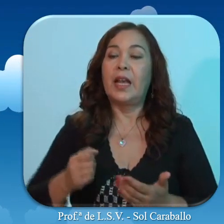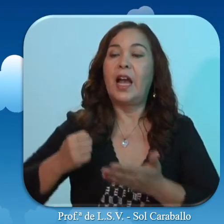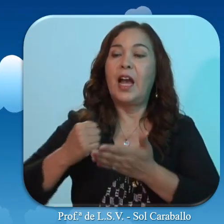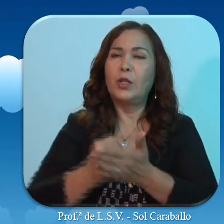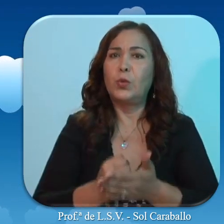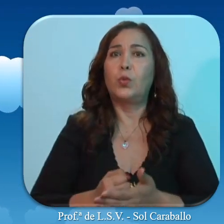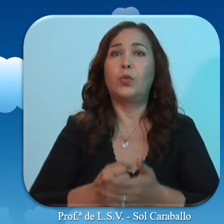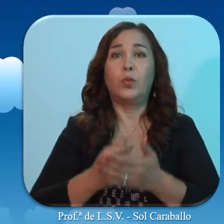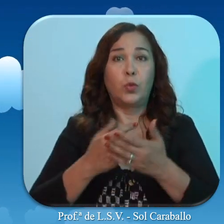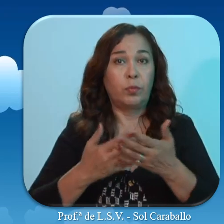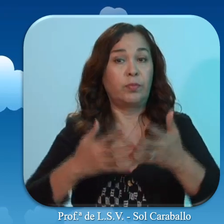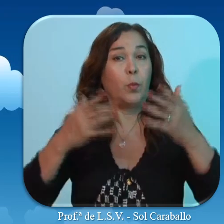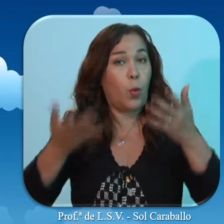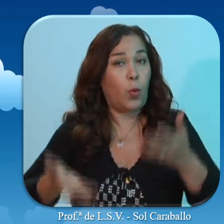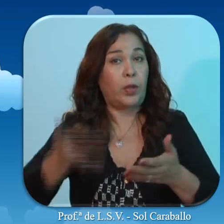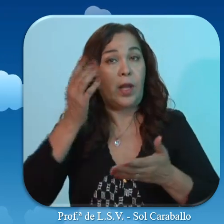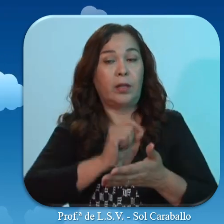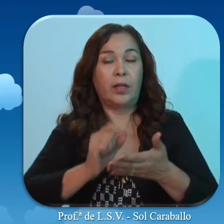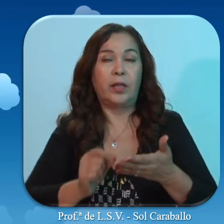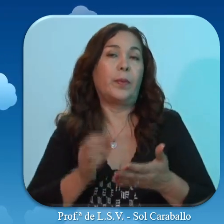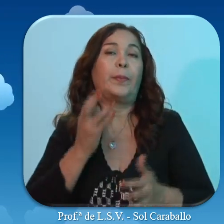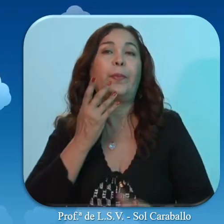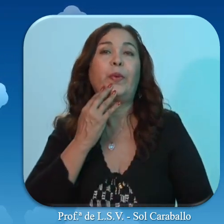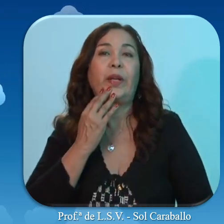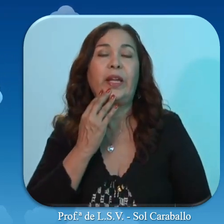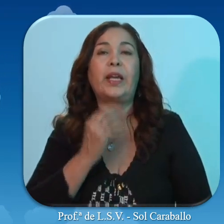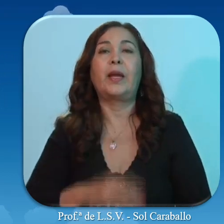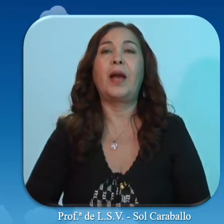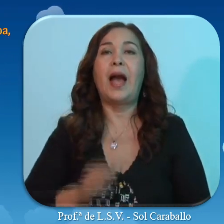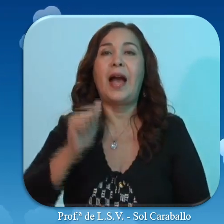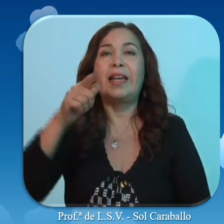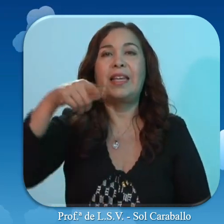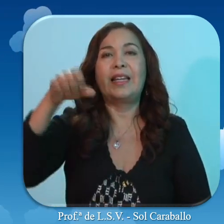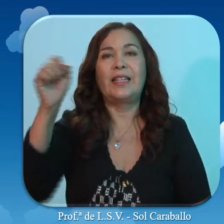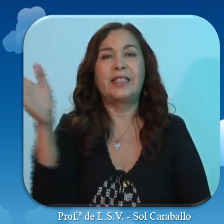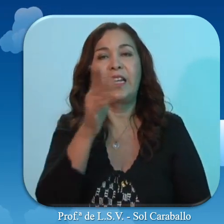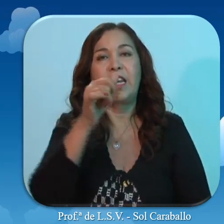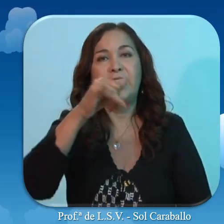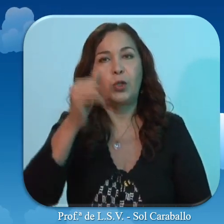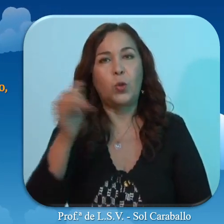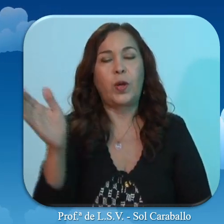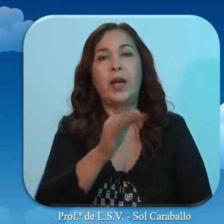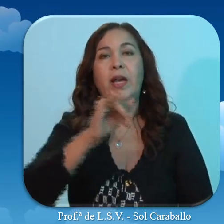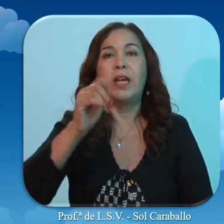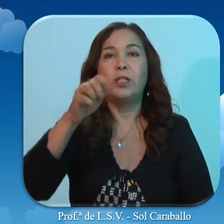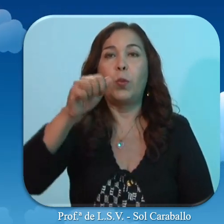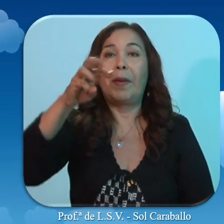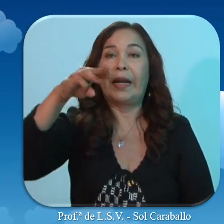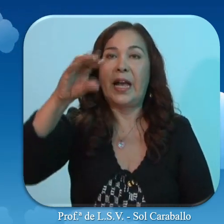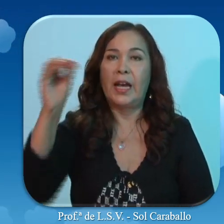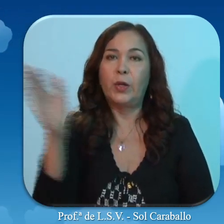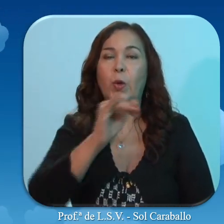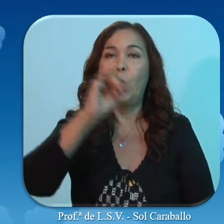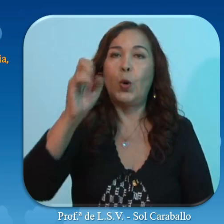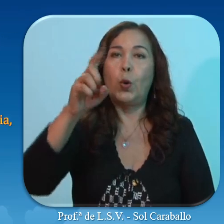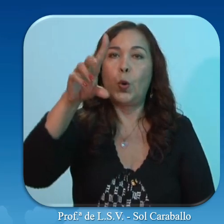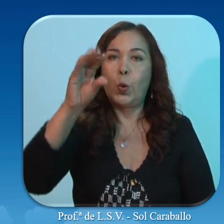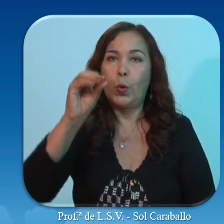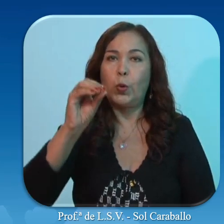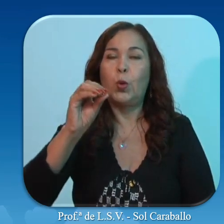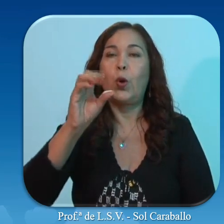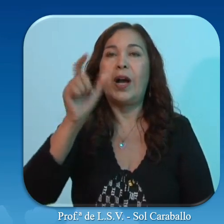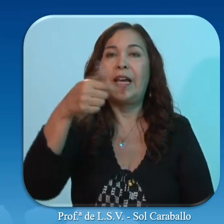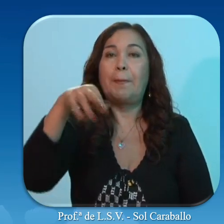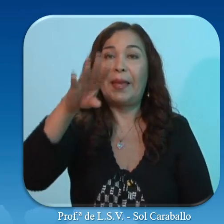colaboración de grandes escritores, entre estos, Aquiles Nazoa, Jesús Rosa Marcano, Julio y